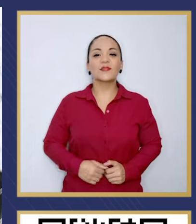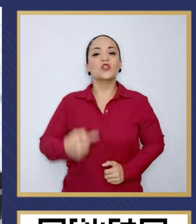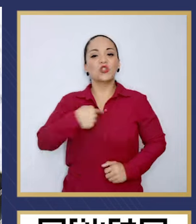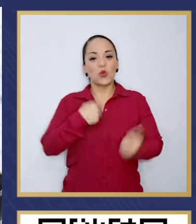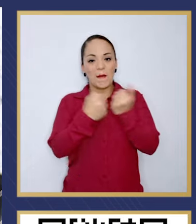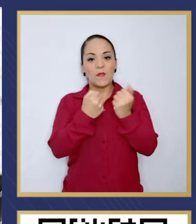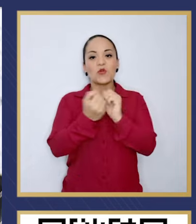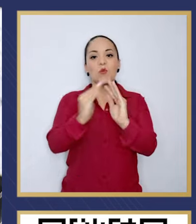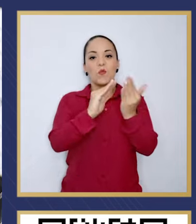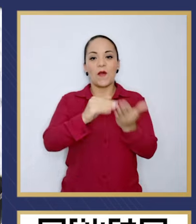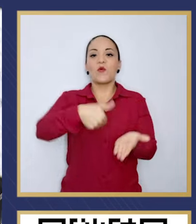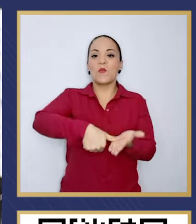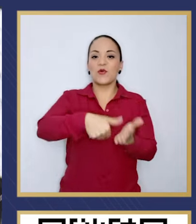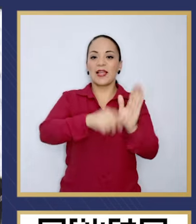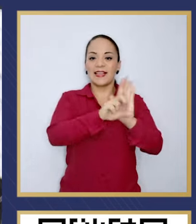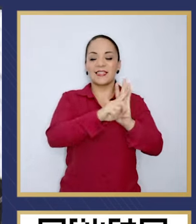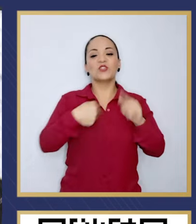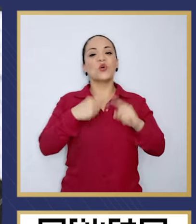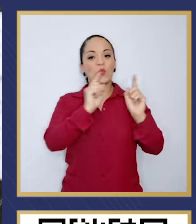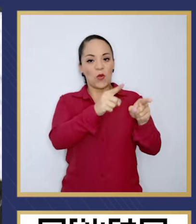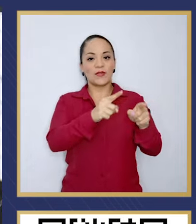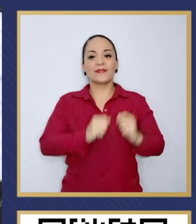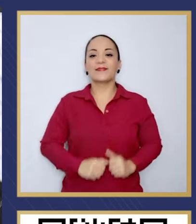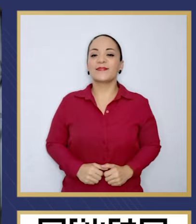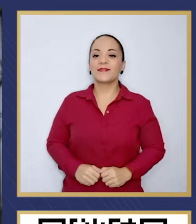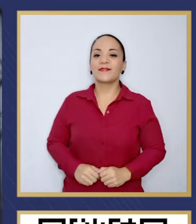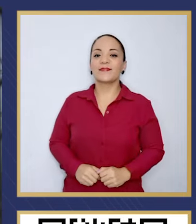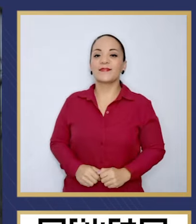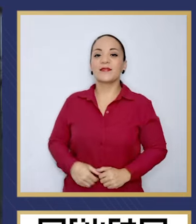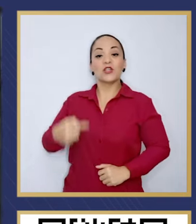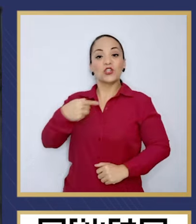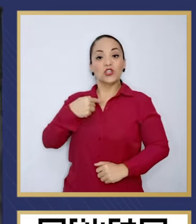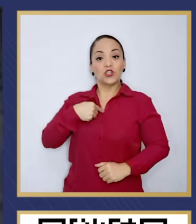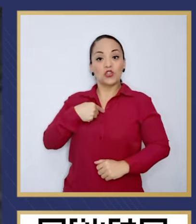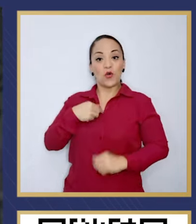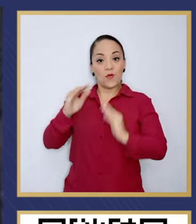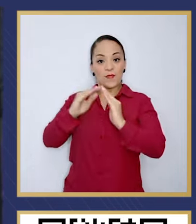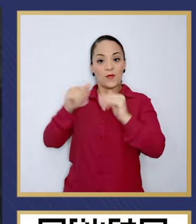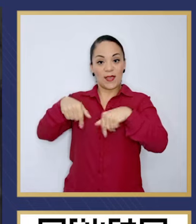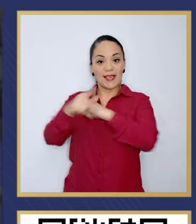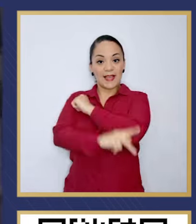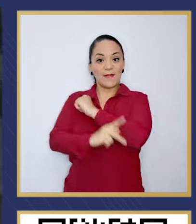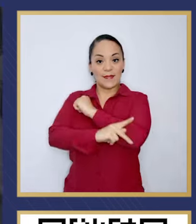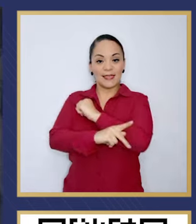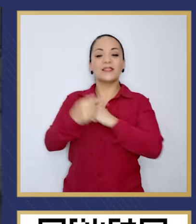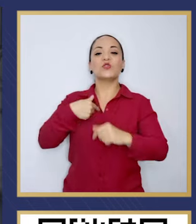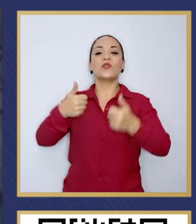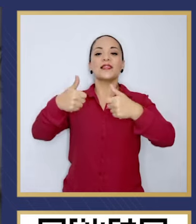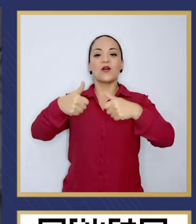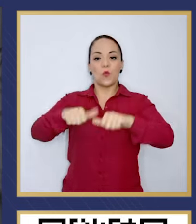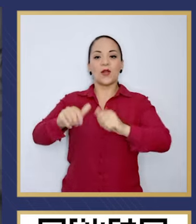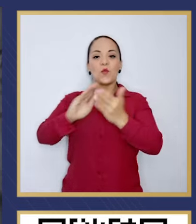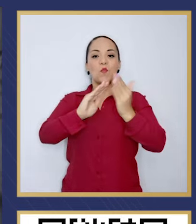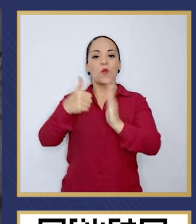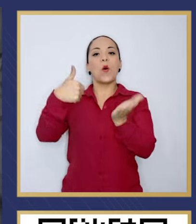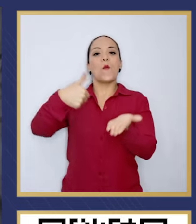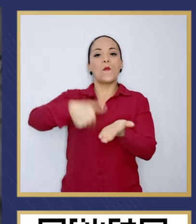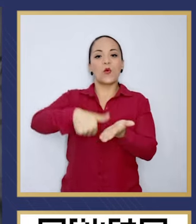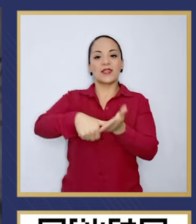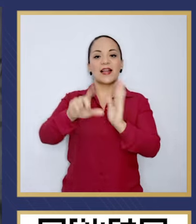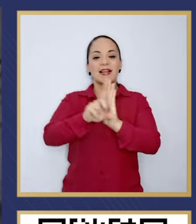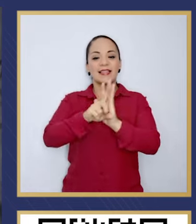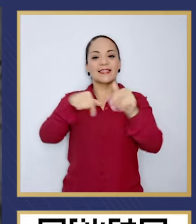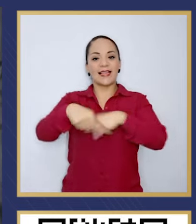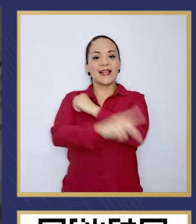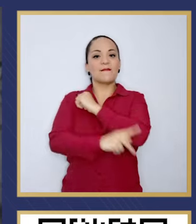Yo apoyo el referéndum y soy la primera en ir a votar. Bueno, yo como ciudadano de este país estoy de acuerdo con el referéndum en